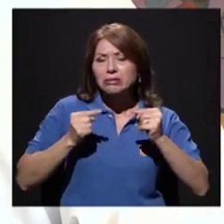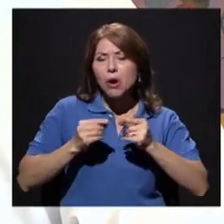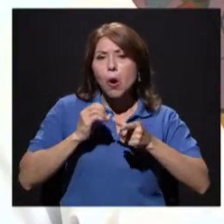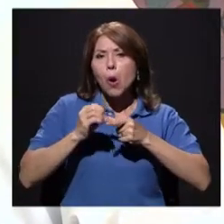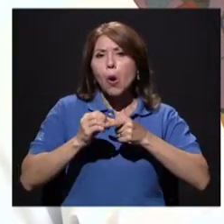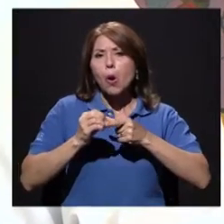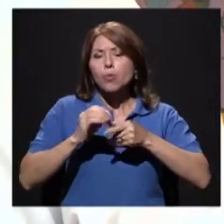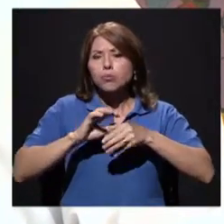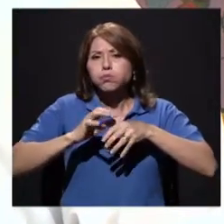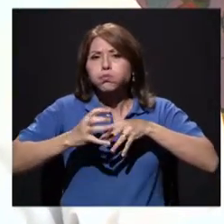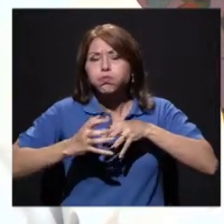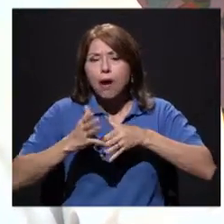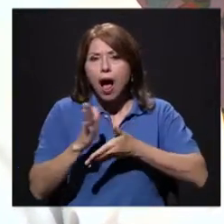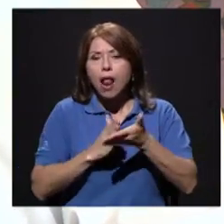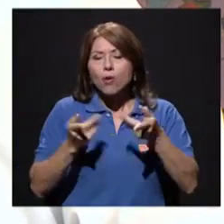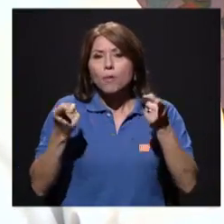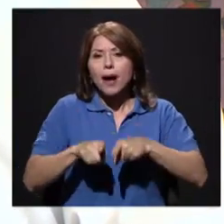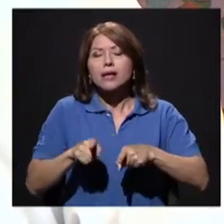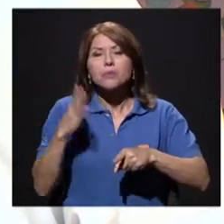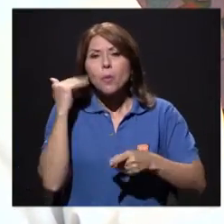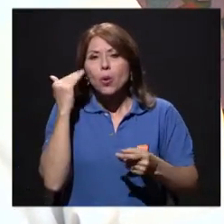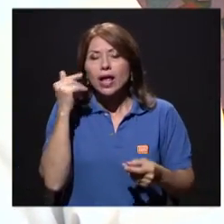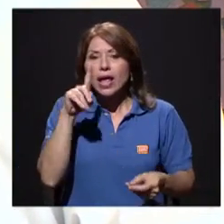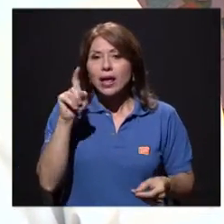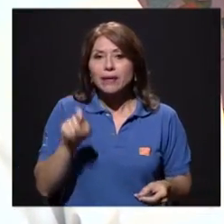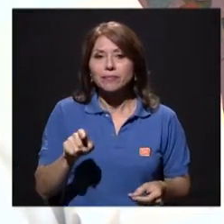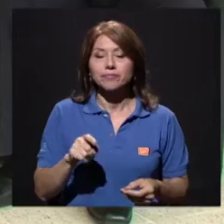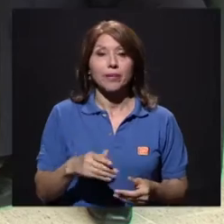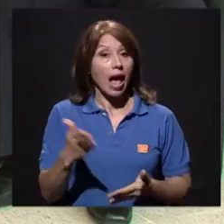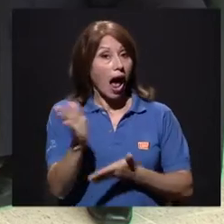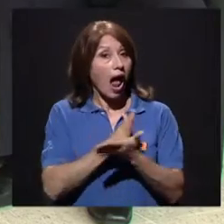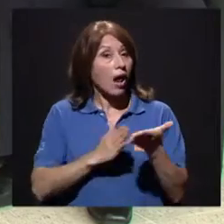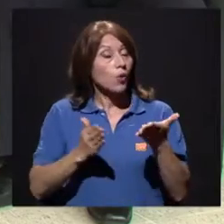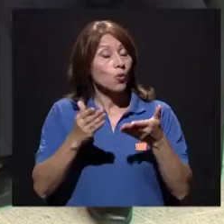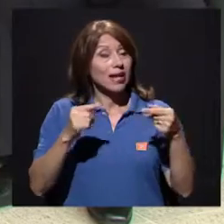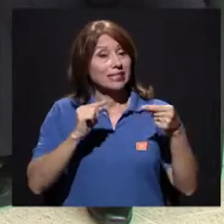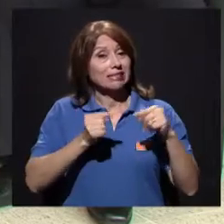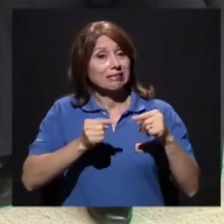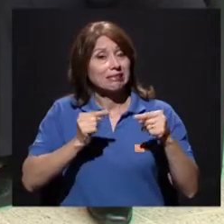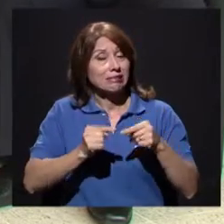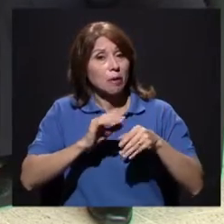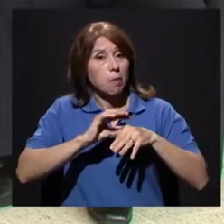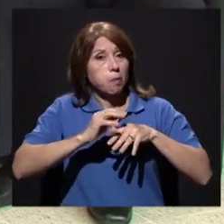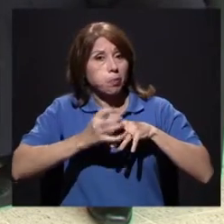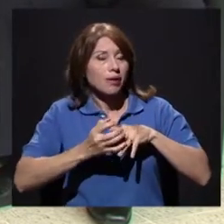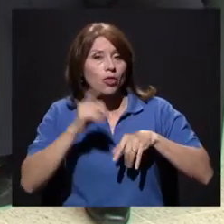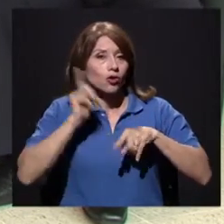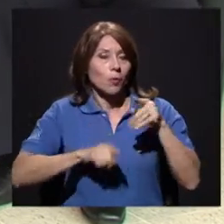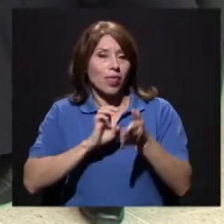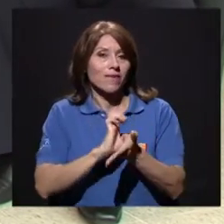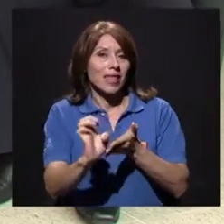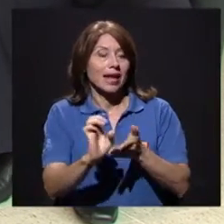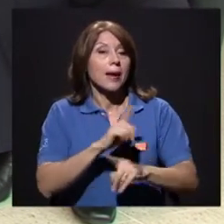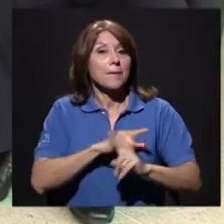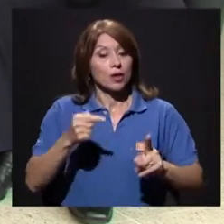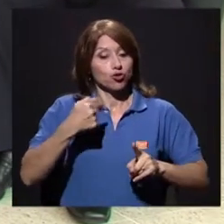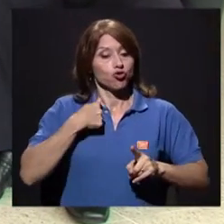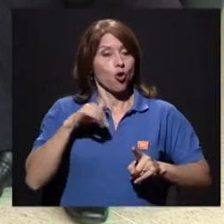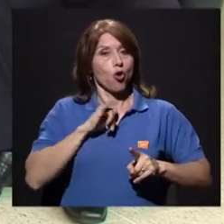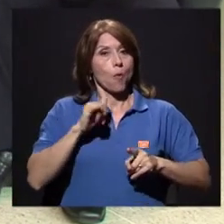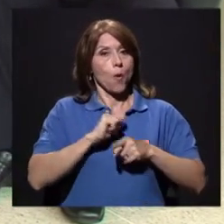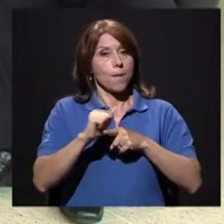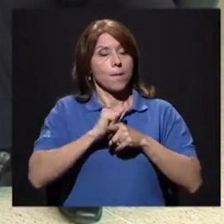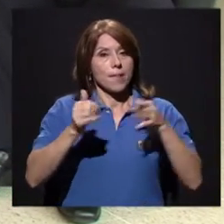Bueno, como les dije, es inevitable algunas lesiones. Pero como entrenadores o preparadores físicos, yo tengo que